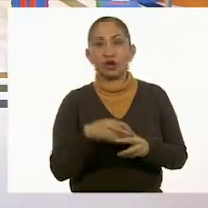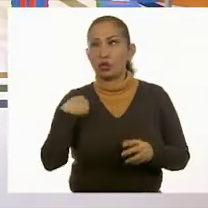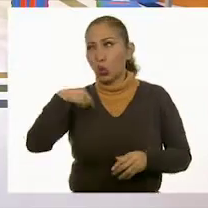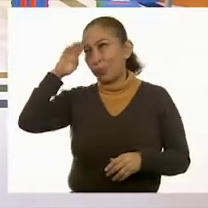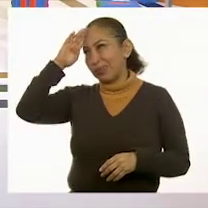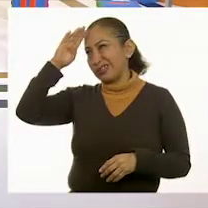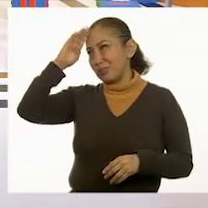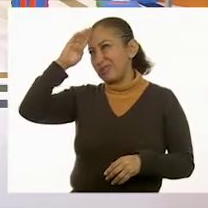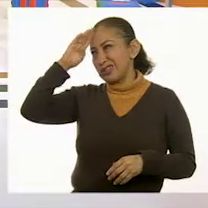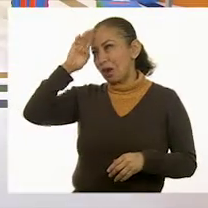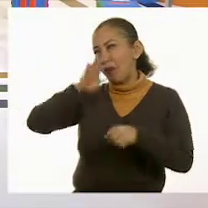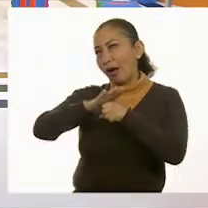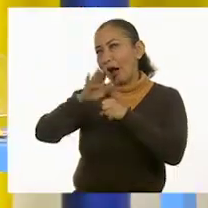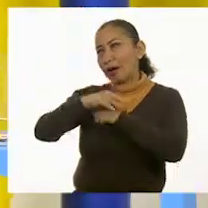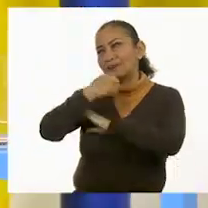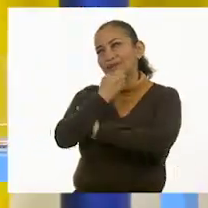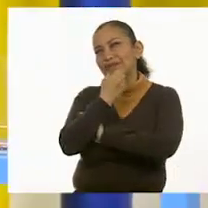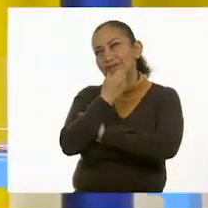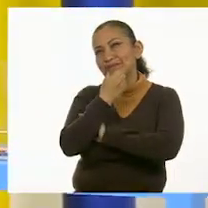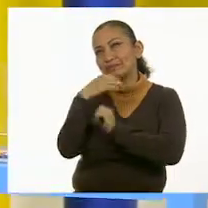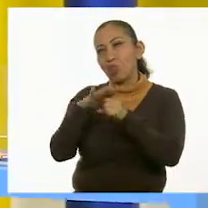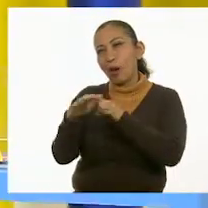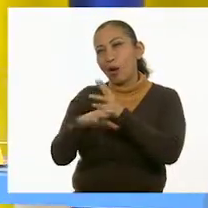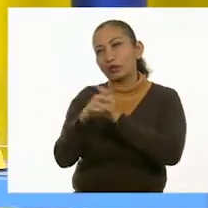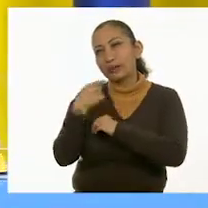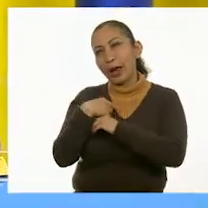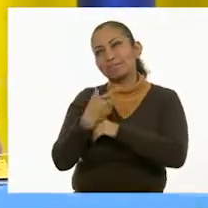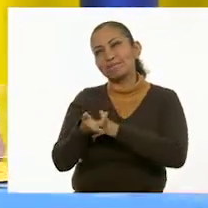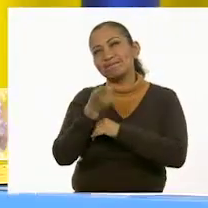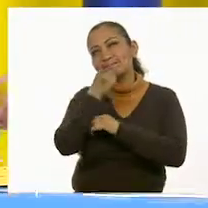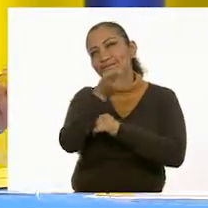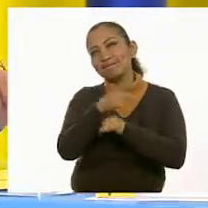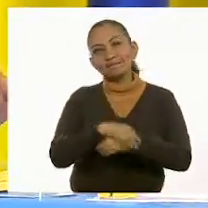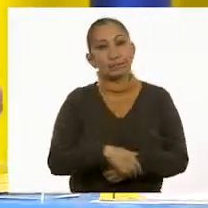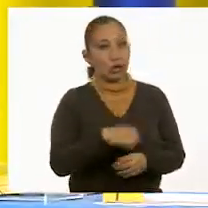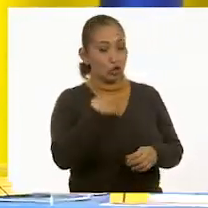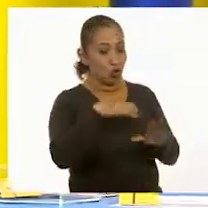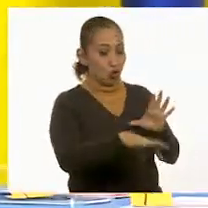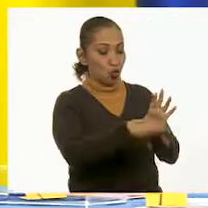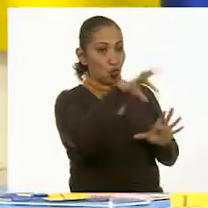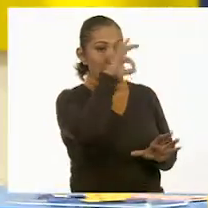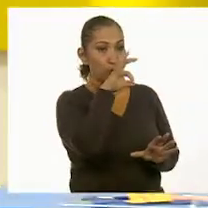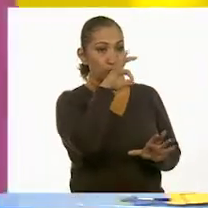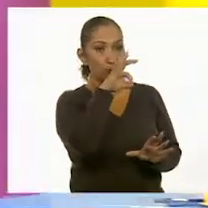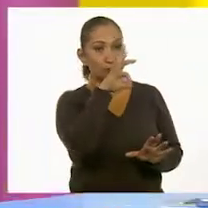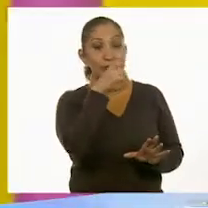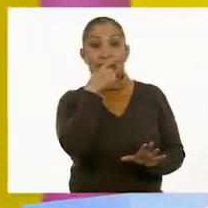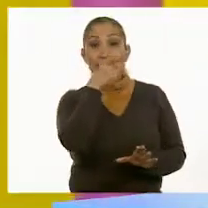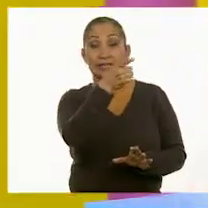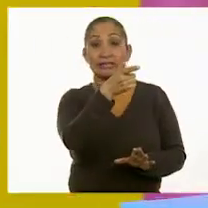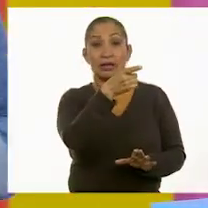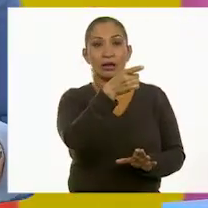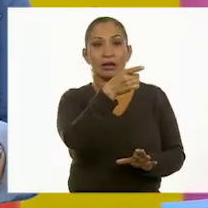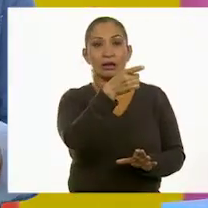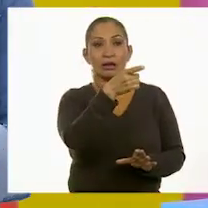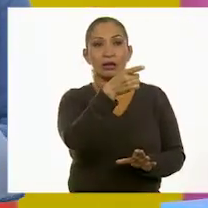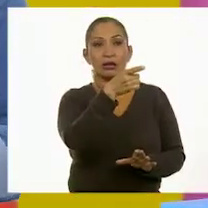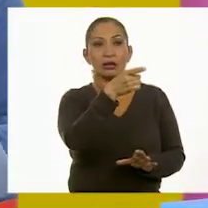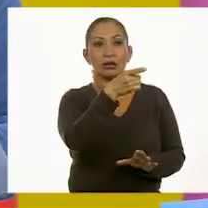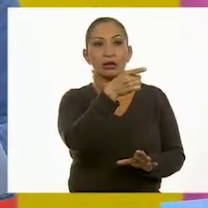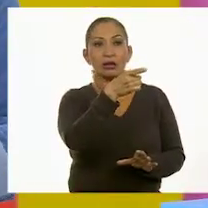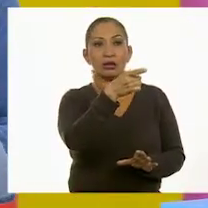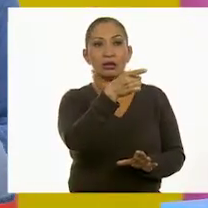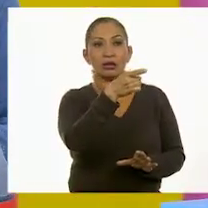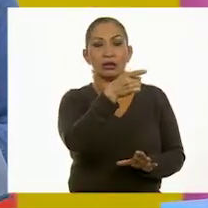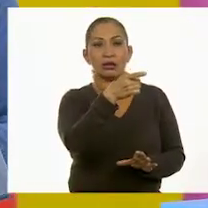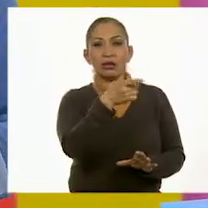voy pensando qué se me puede ocurrir. A ver, saco este papelito y este dice... ¿Qué número